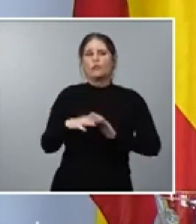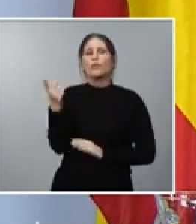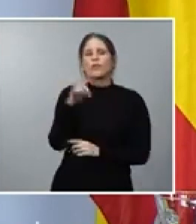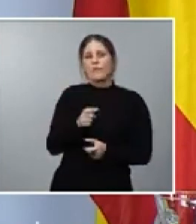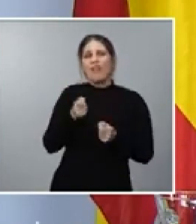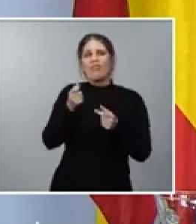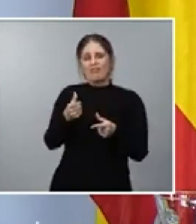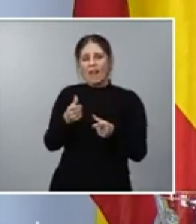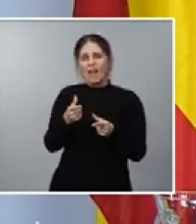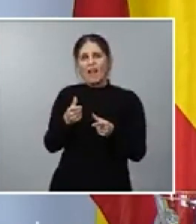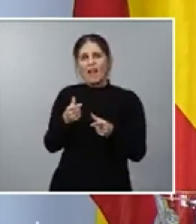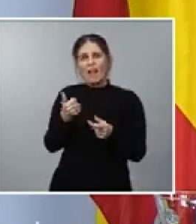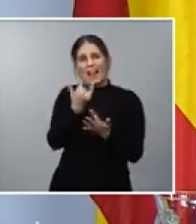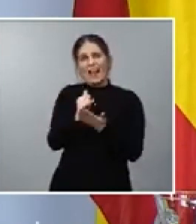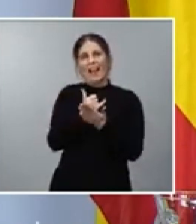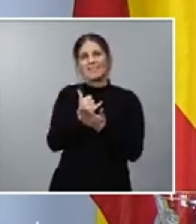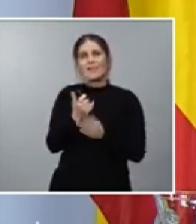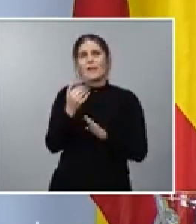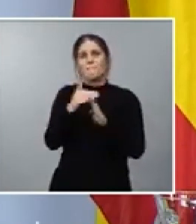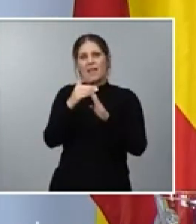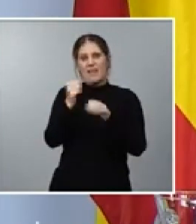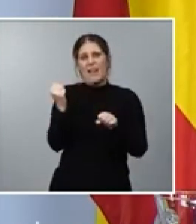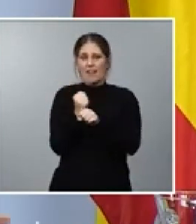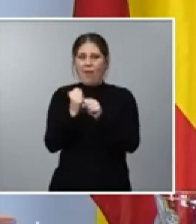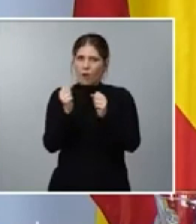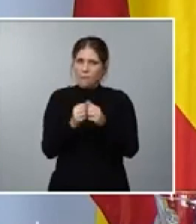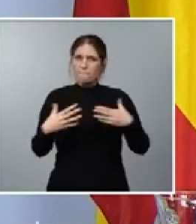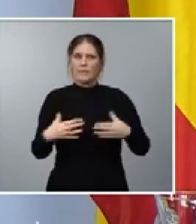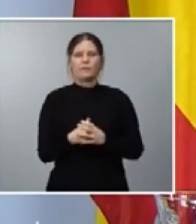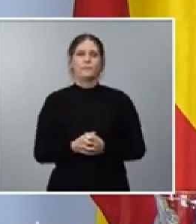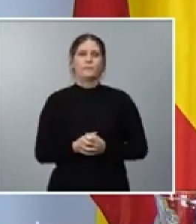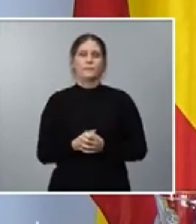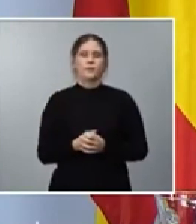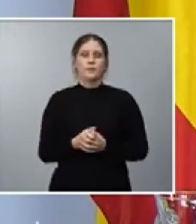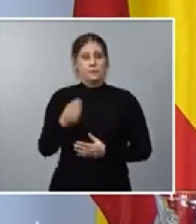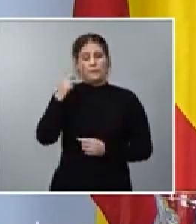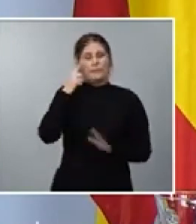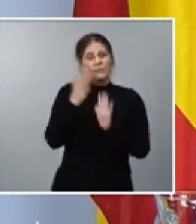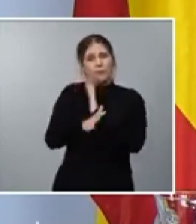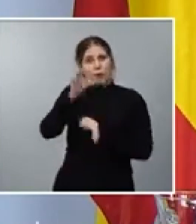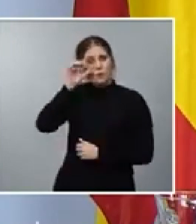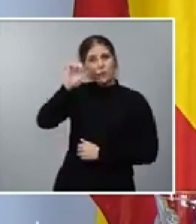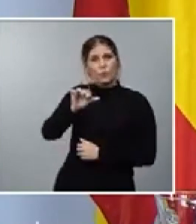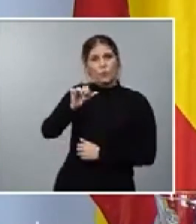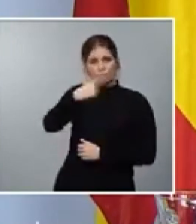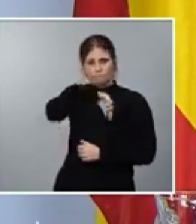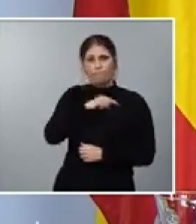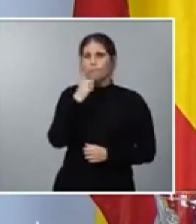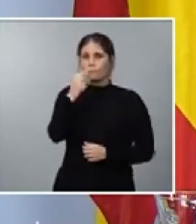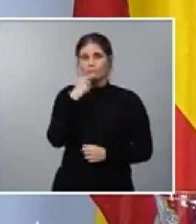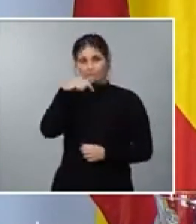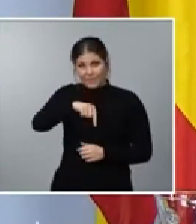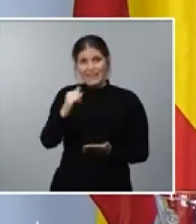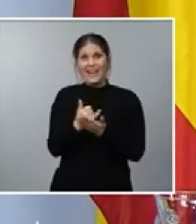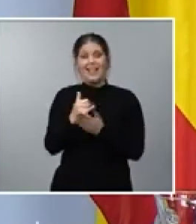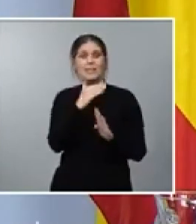ensanchamiento de la clase media y trabajadora. Siempre nos escucháis decir que es justamente esta, la clase media de nuestro